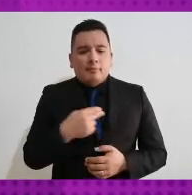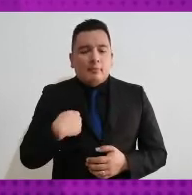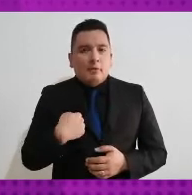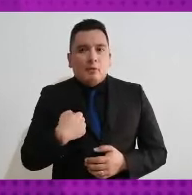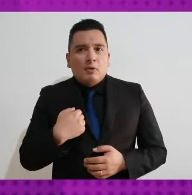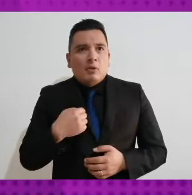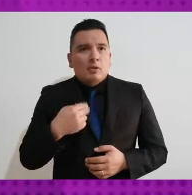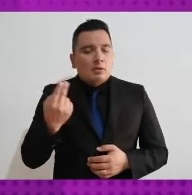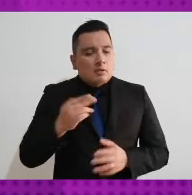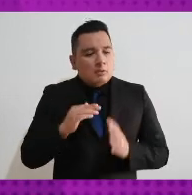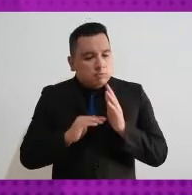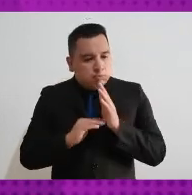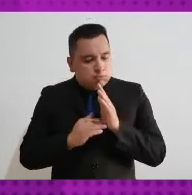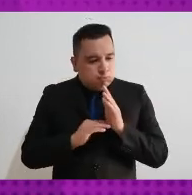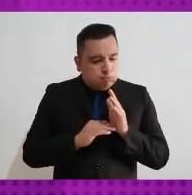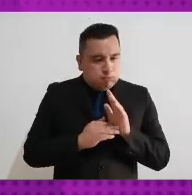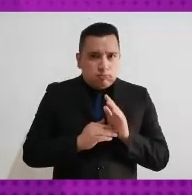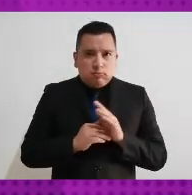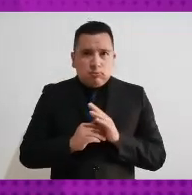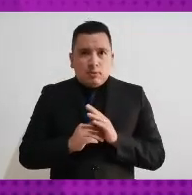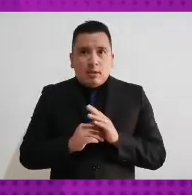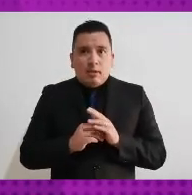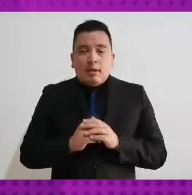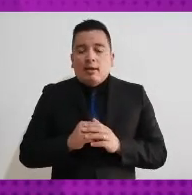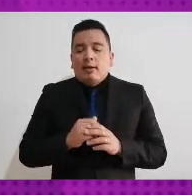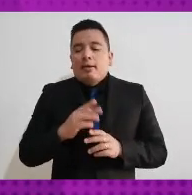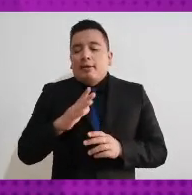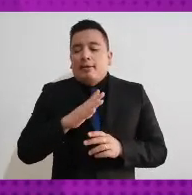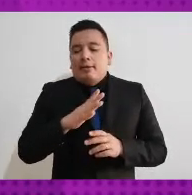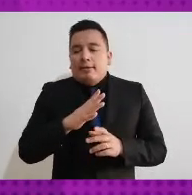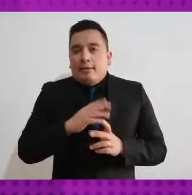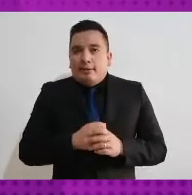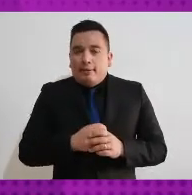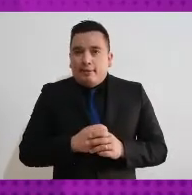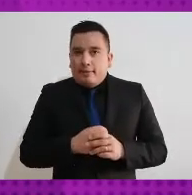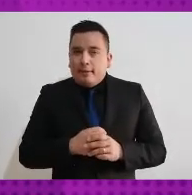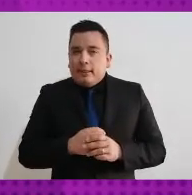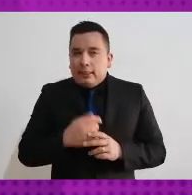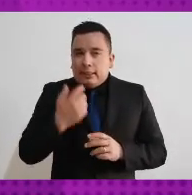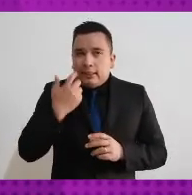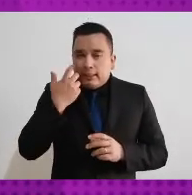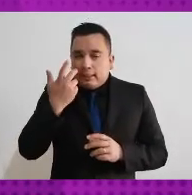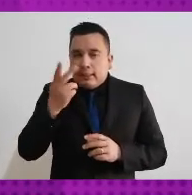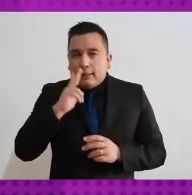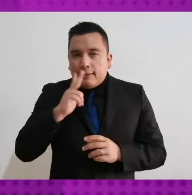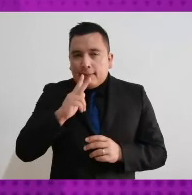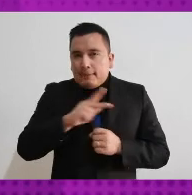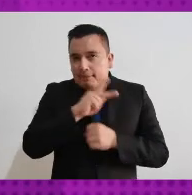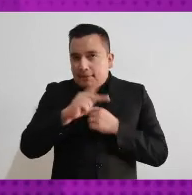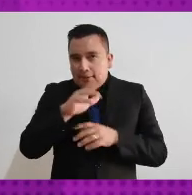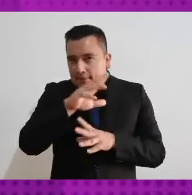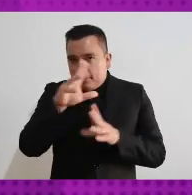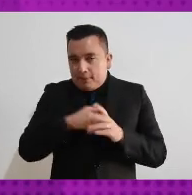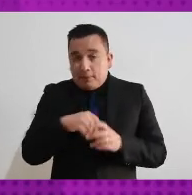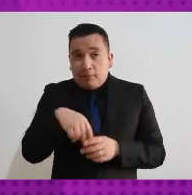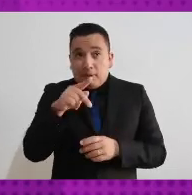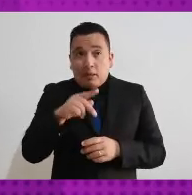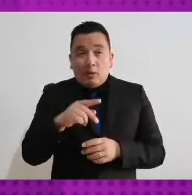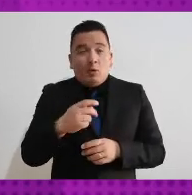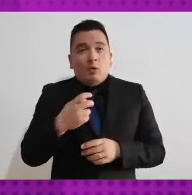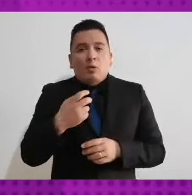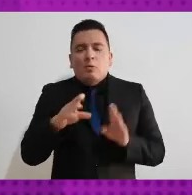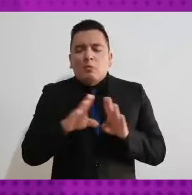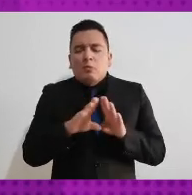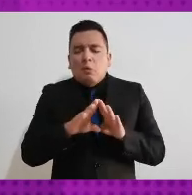solo que este es el primer acercamiento y por eso se hizo solamente en una entidad operativa ahora cómo se va a hacer